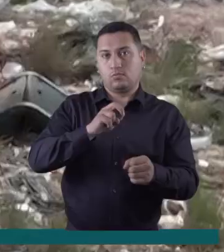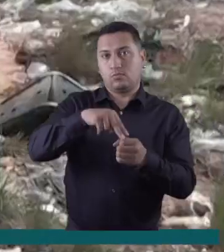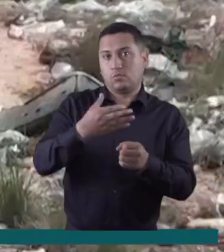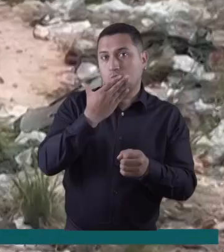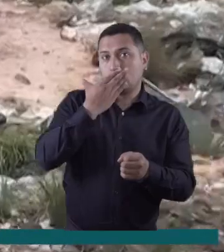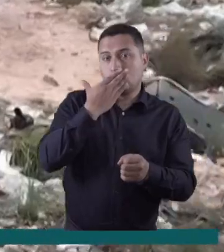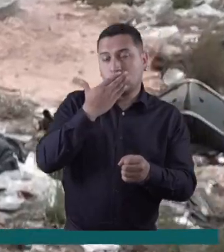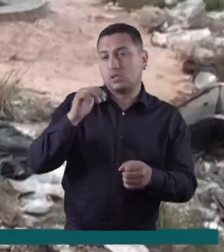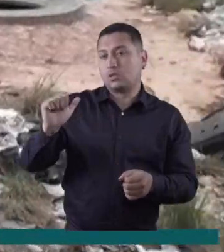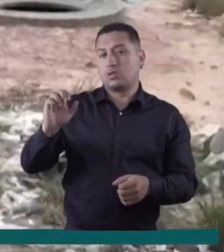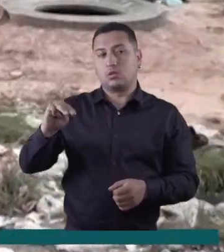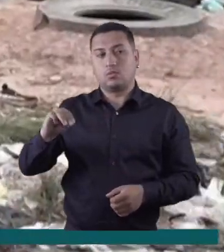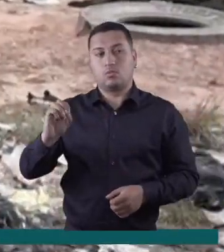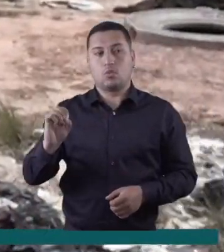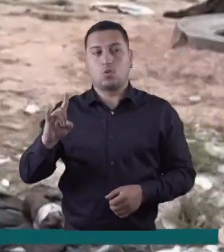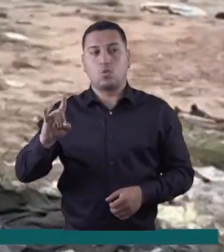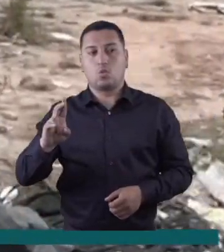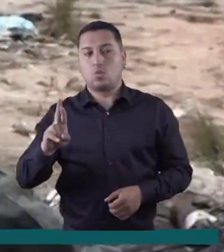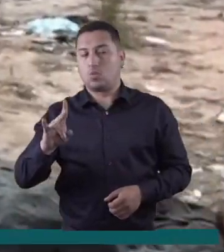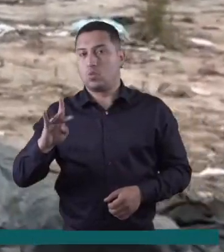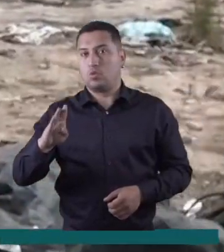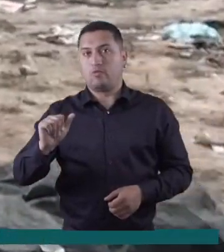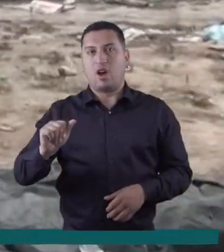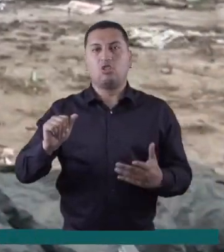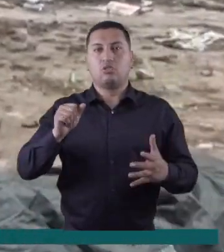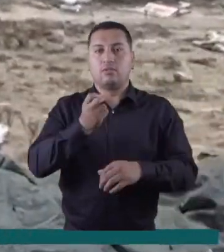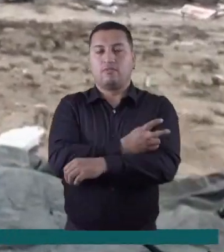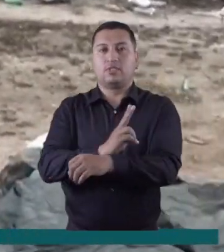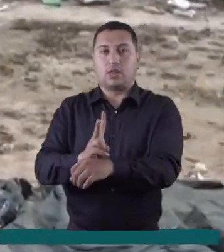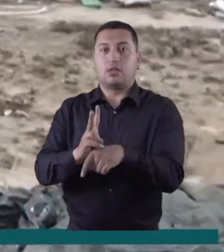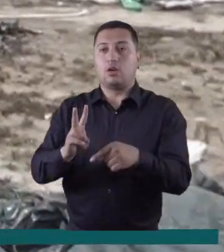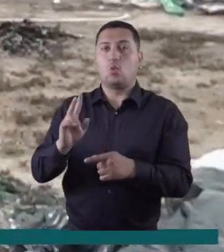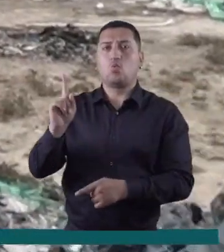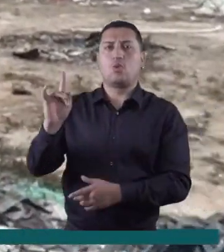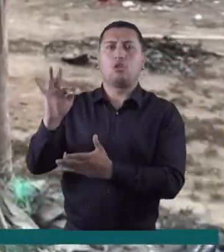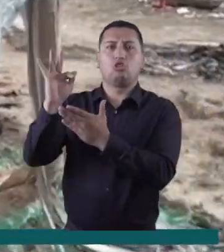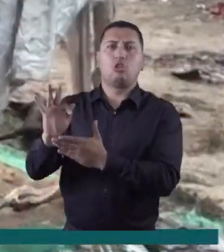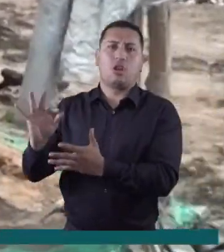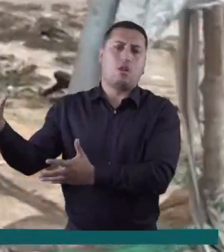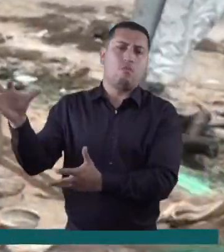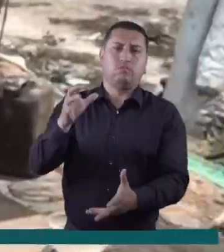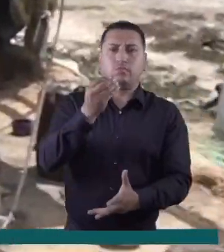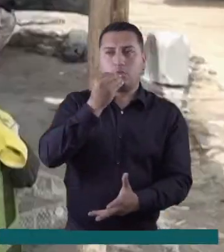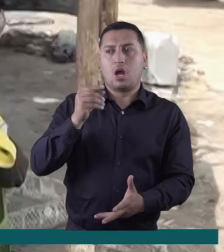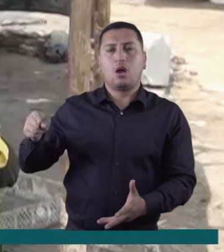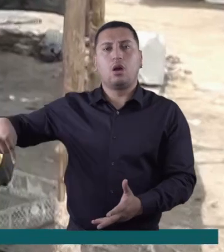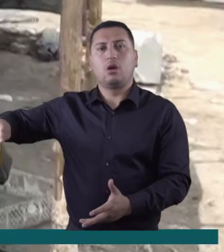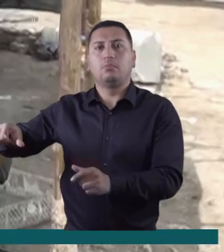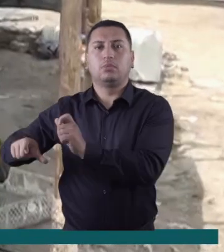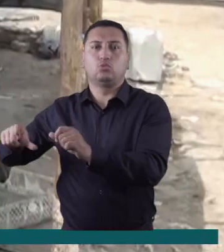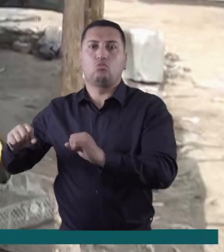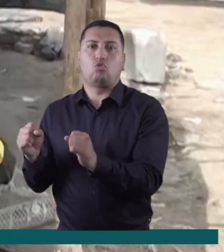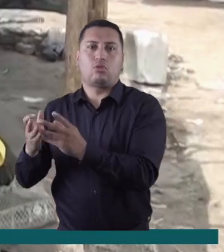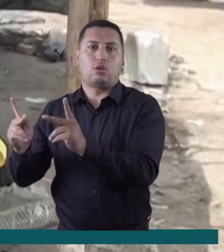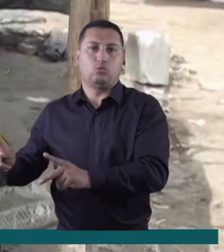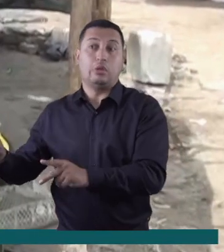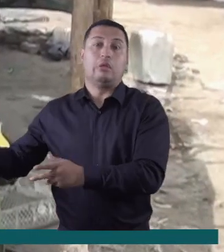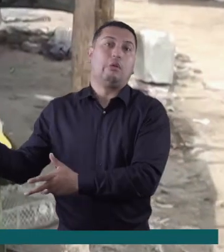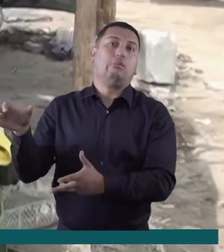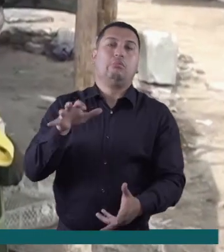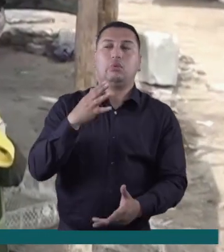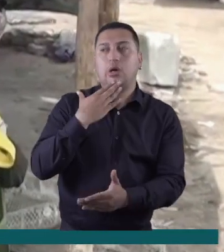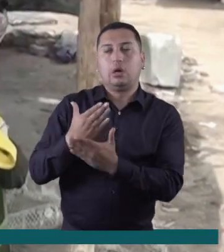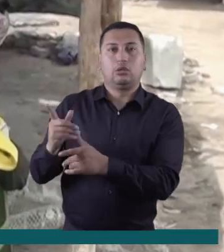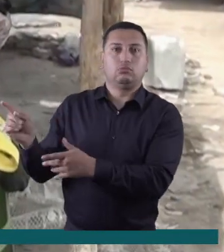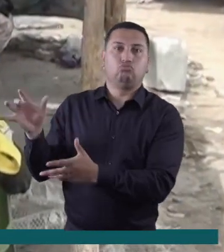La comunidad indígena Amorúa, en Elvichada, recibió una donación de más de una tonelada de alimentos provenientes de estudiantes que viven en